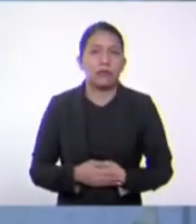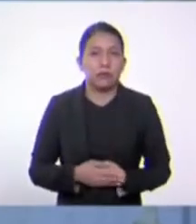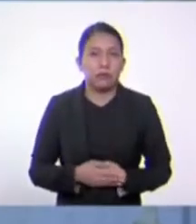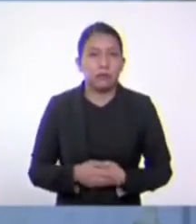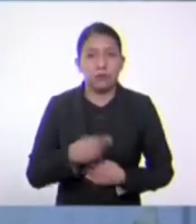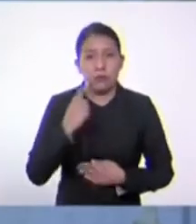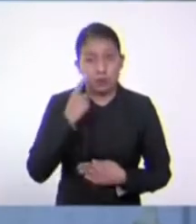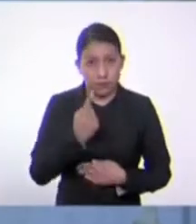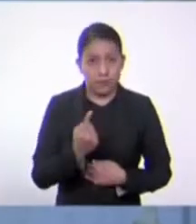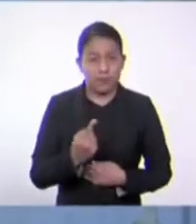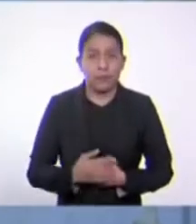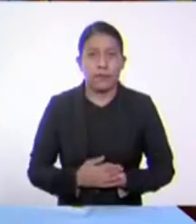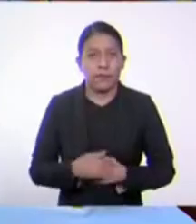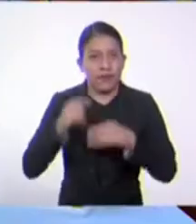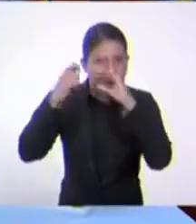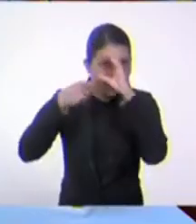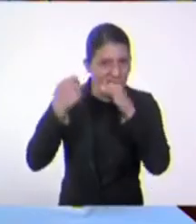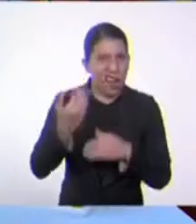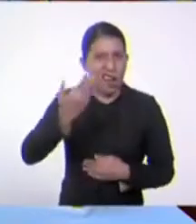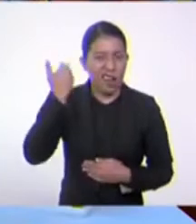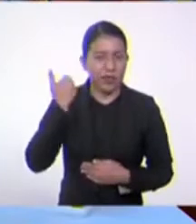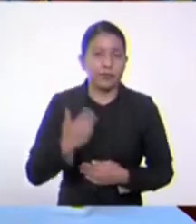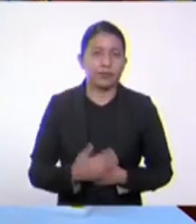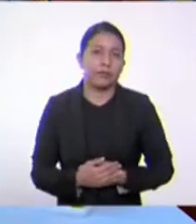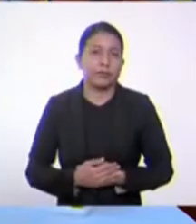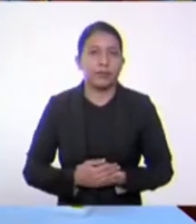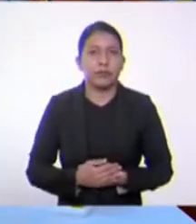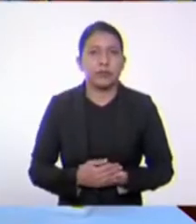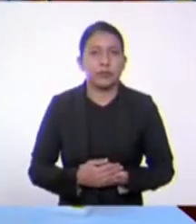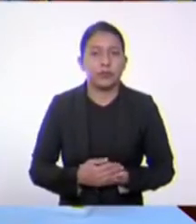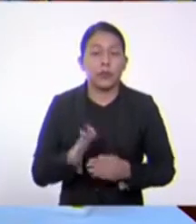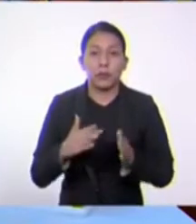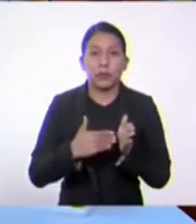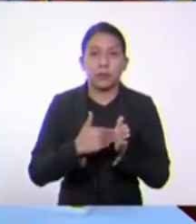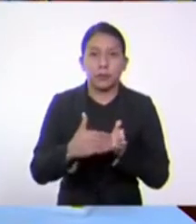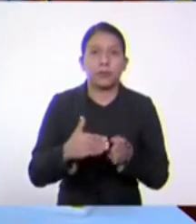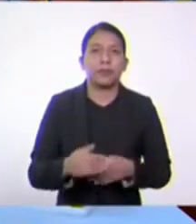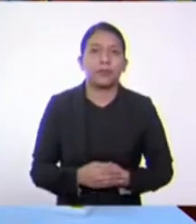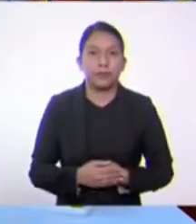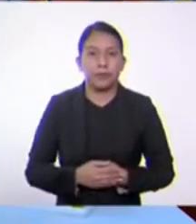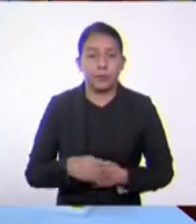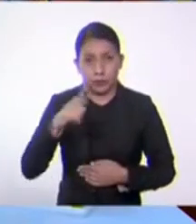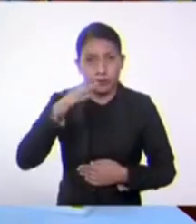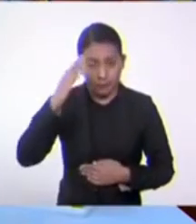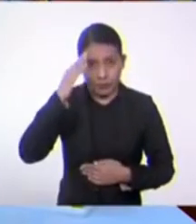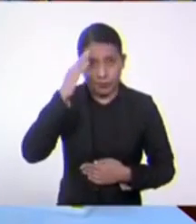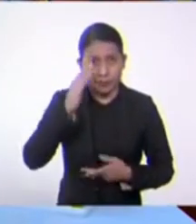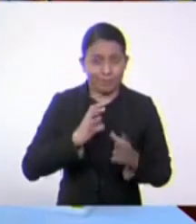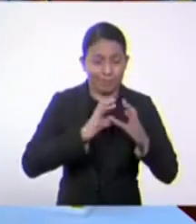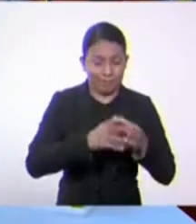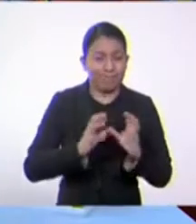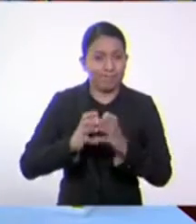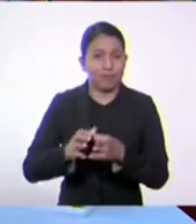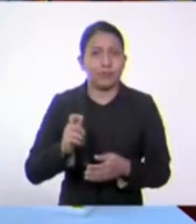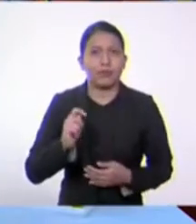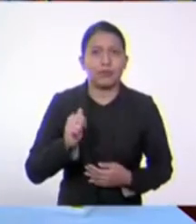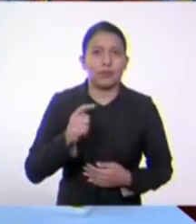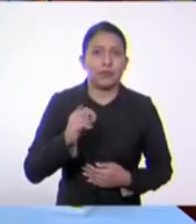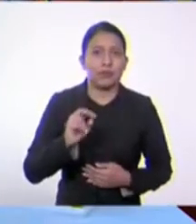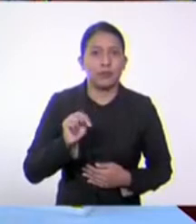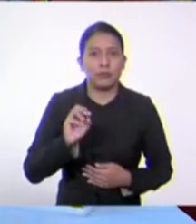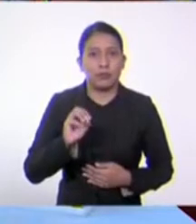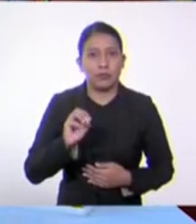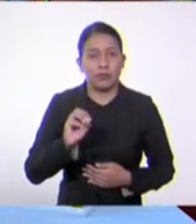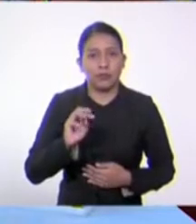mencionamos en el video pasado. Para comenzar, sabemos que los grupos taxonómicos o los